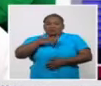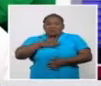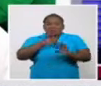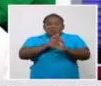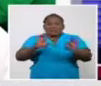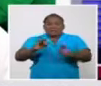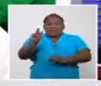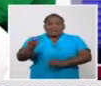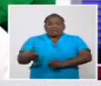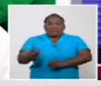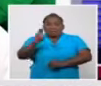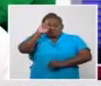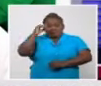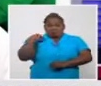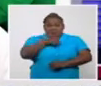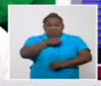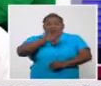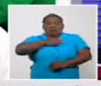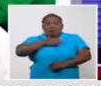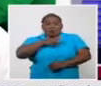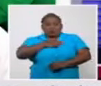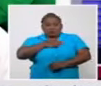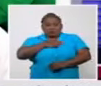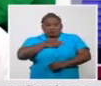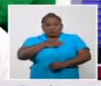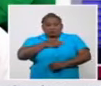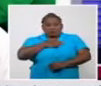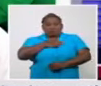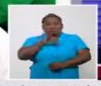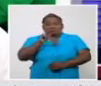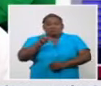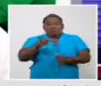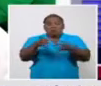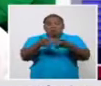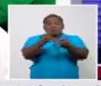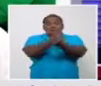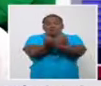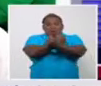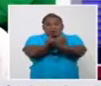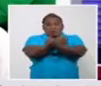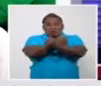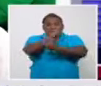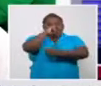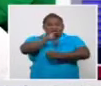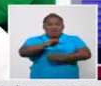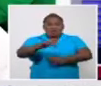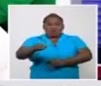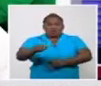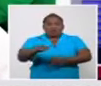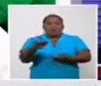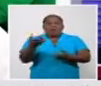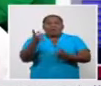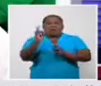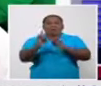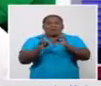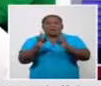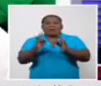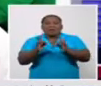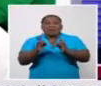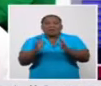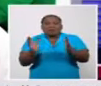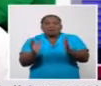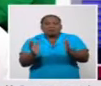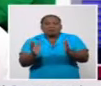no deja de ser un grupo de riesgos, sobre todo los lactantes, aunque los otros